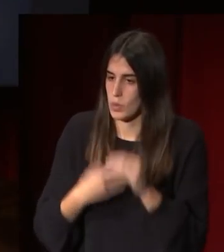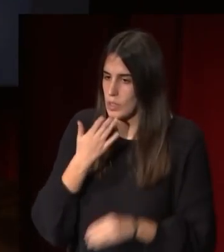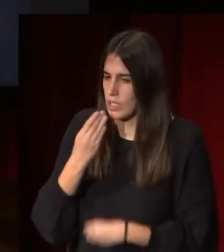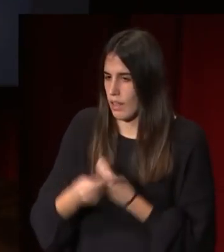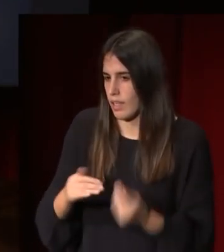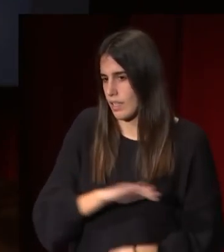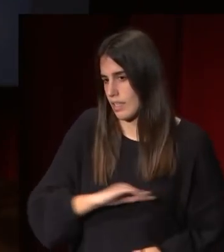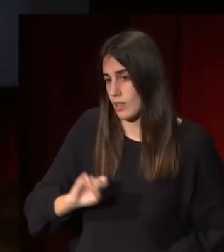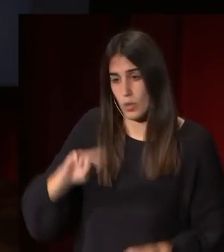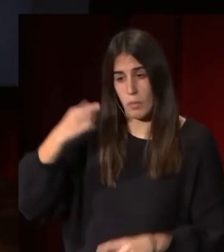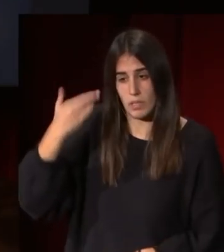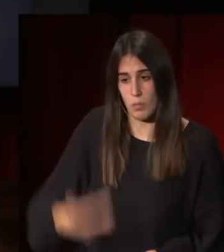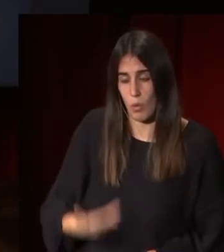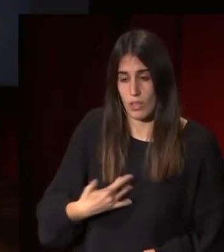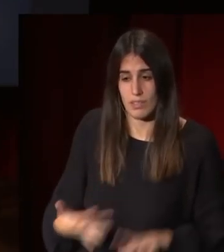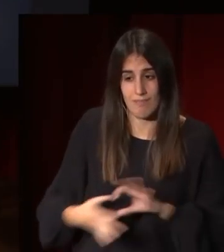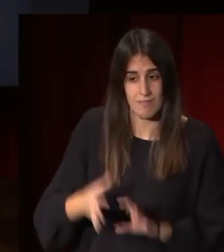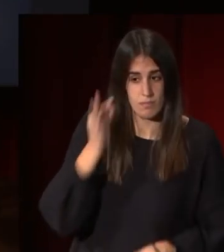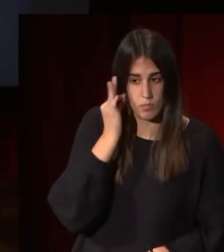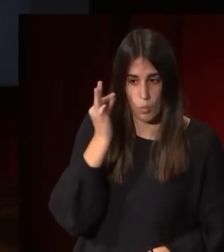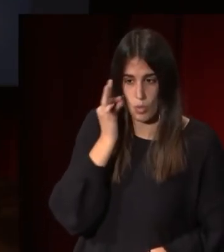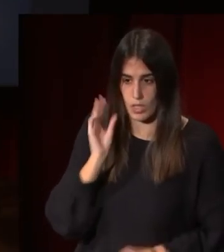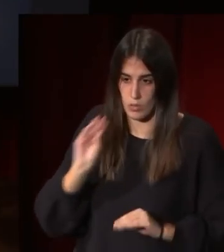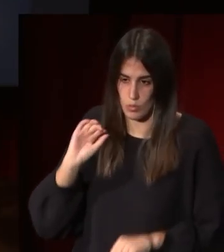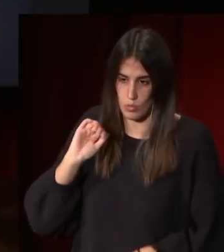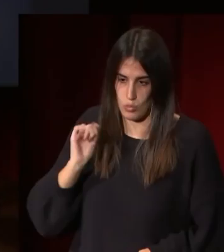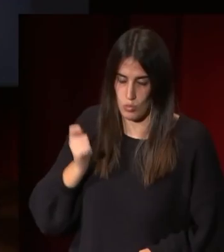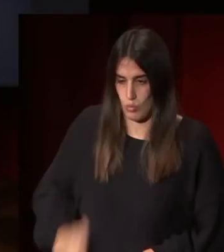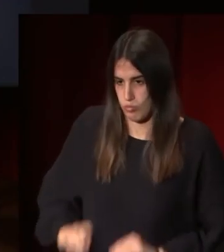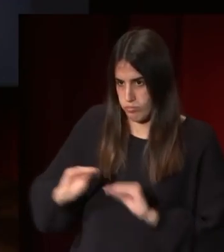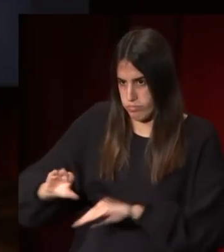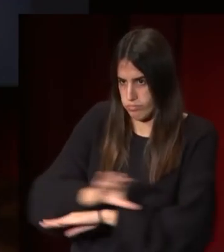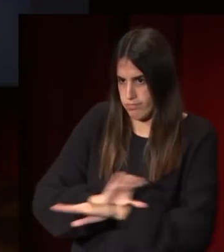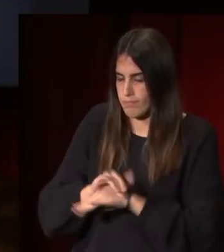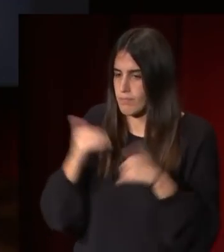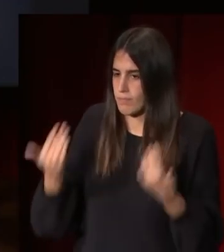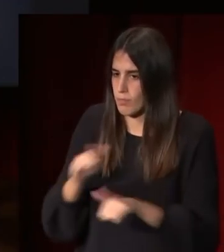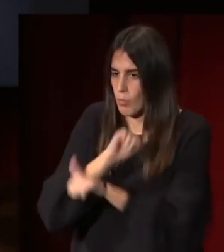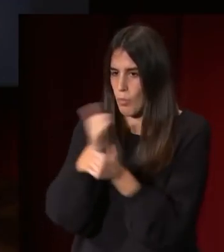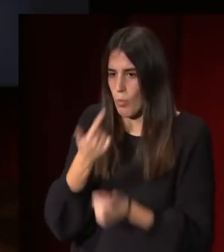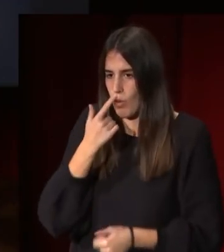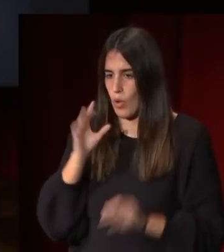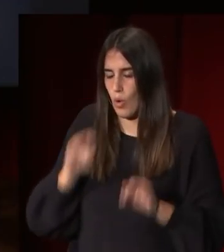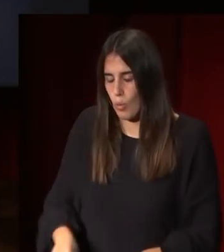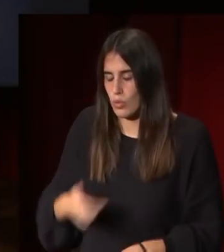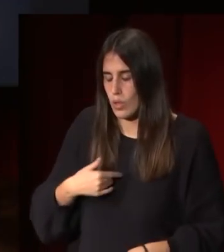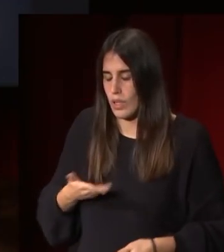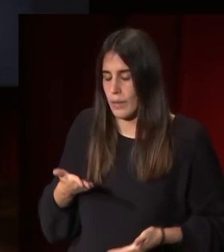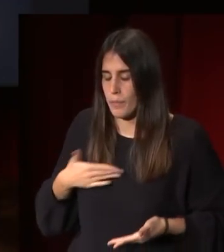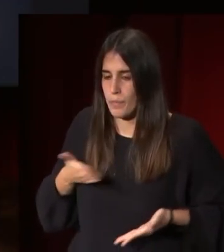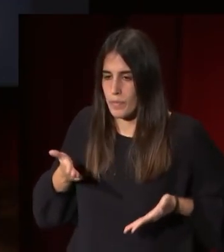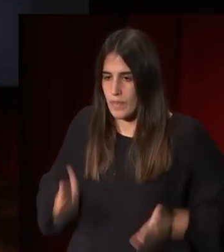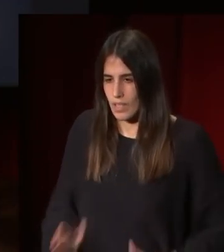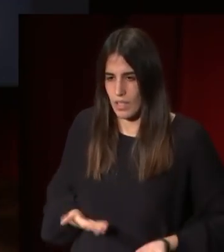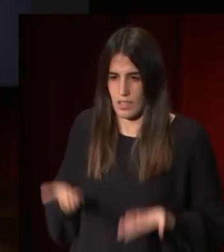importantes en la trayectoria que va a venir a continuación va a ser el modelo de la matrona de la matrona romana